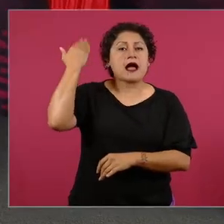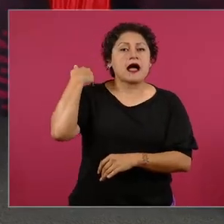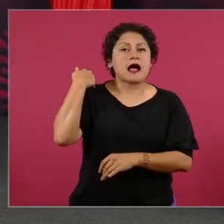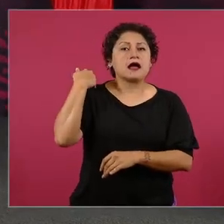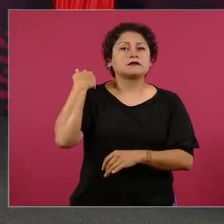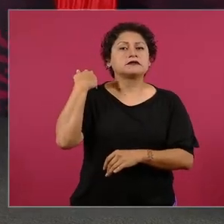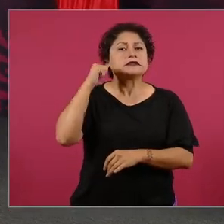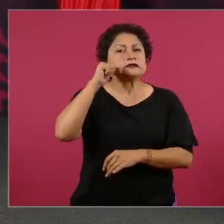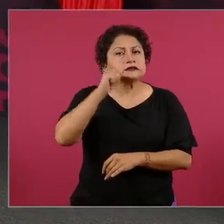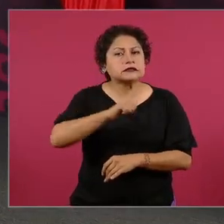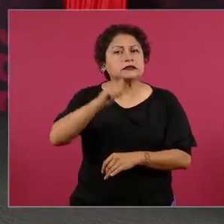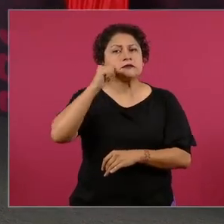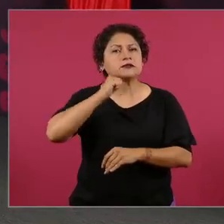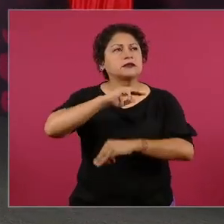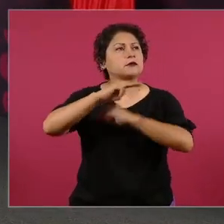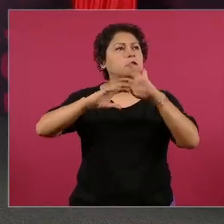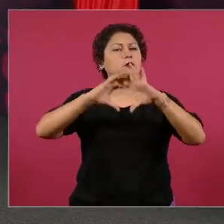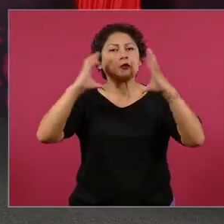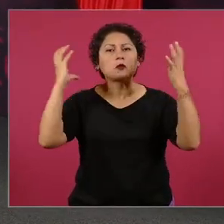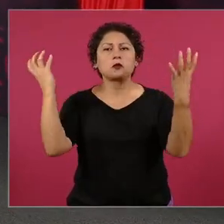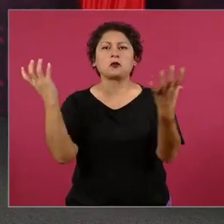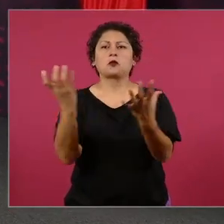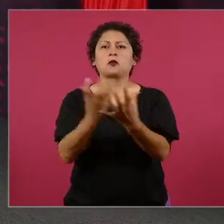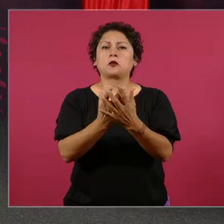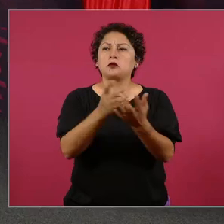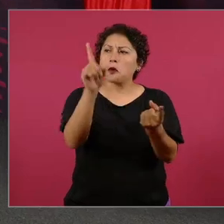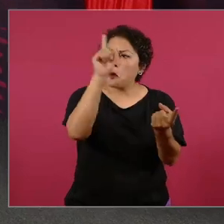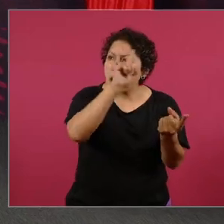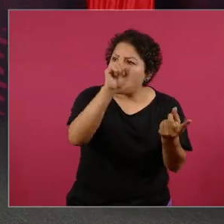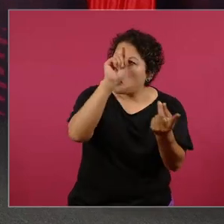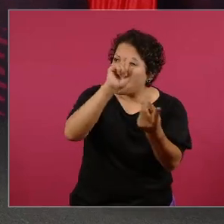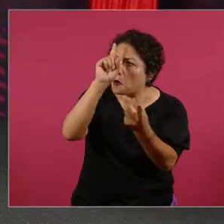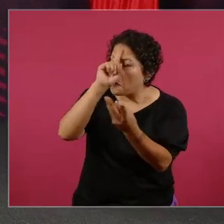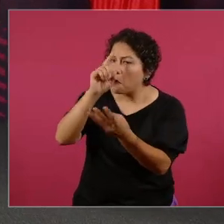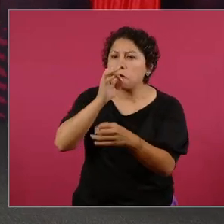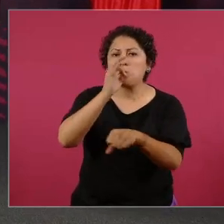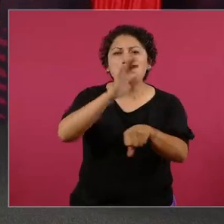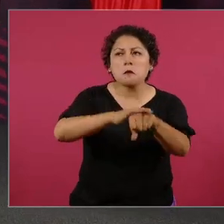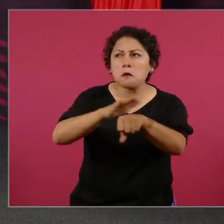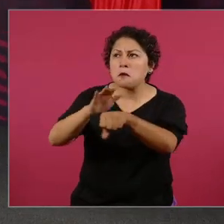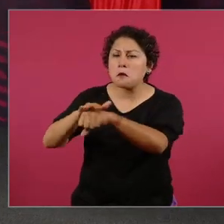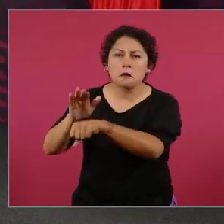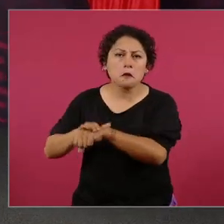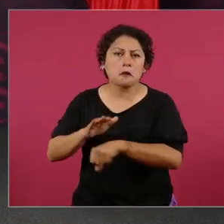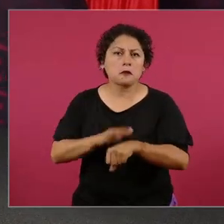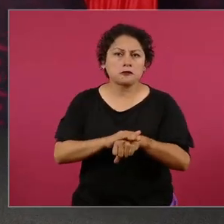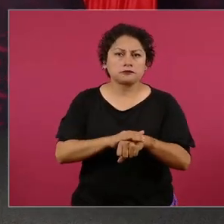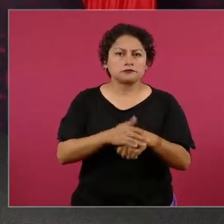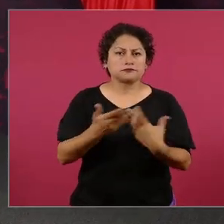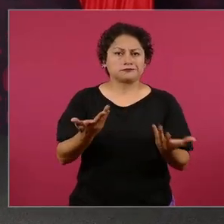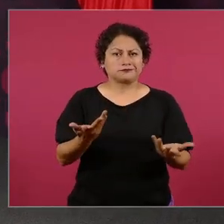imponían las agendas.